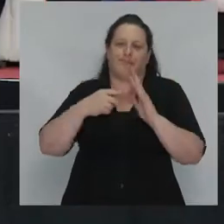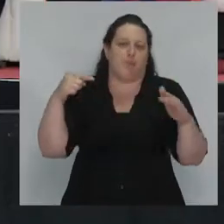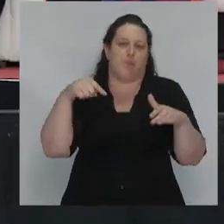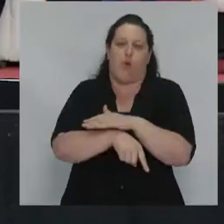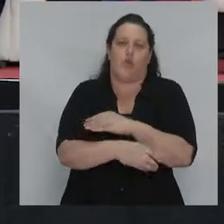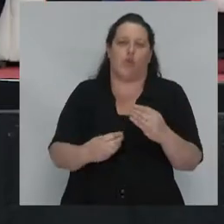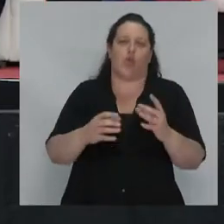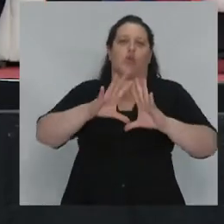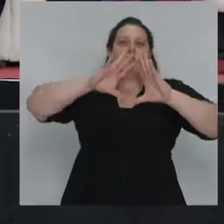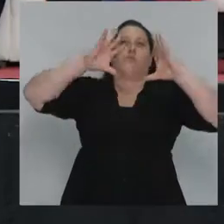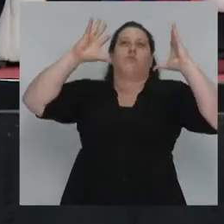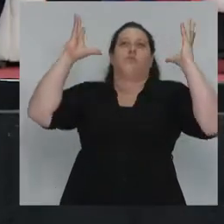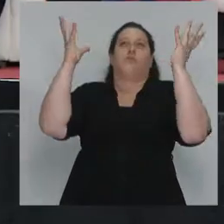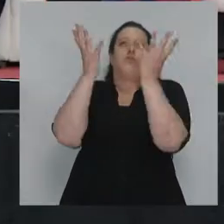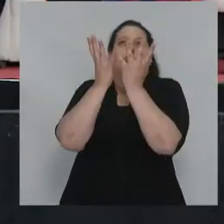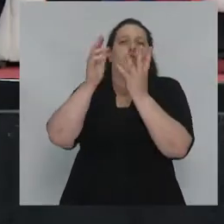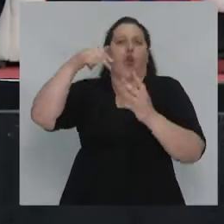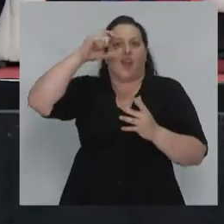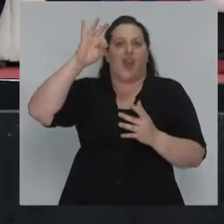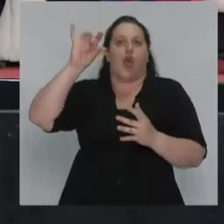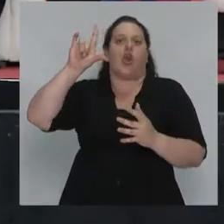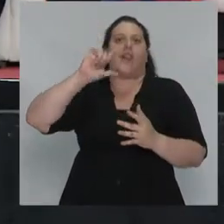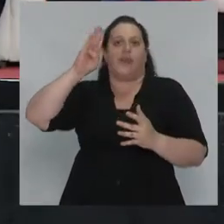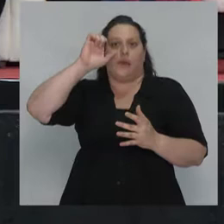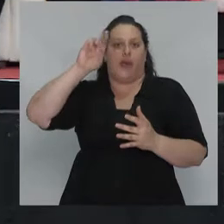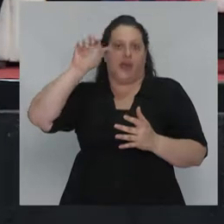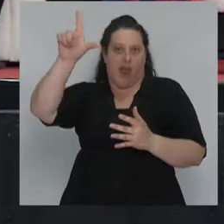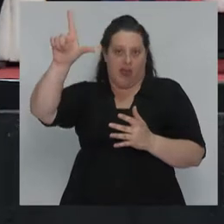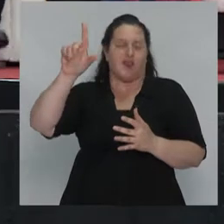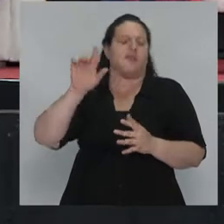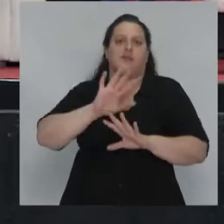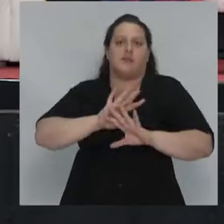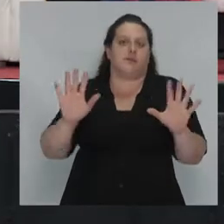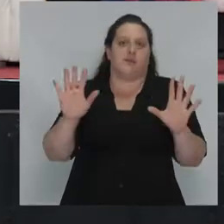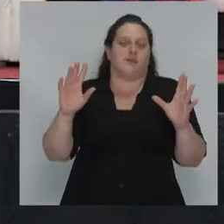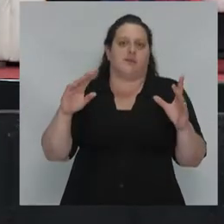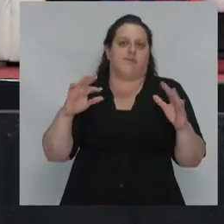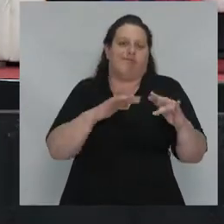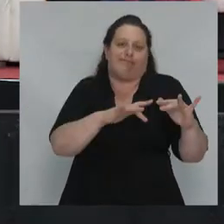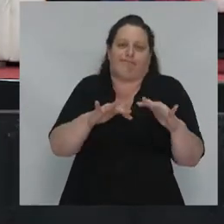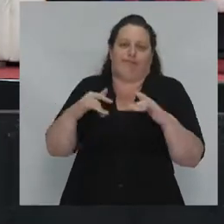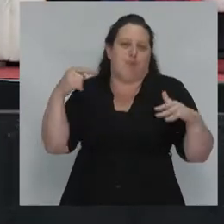la mundialización neoliberal. y en segundo lugar